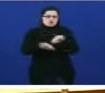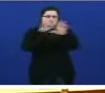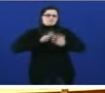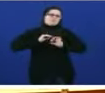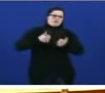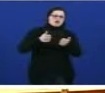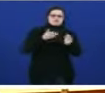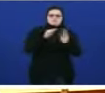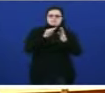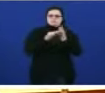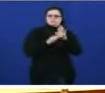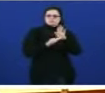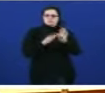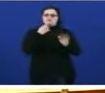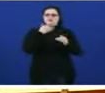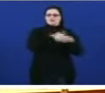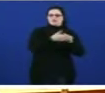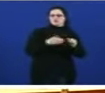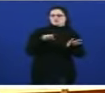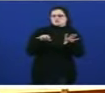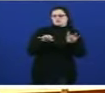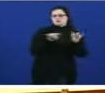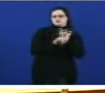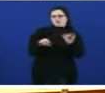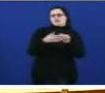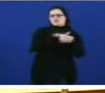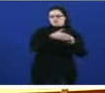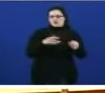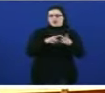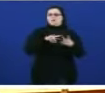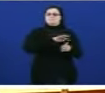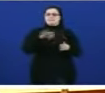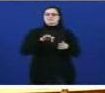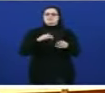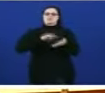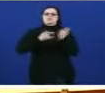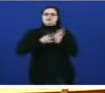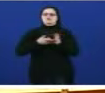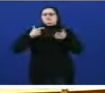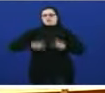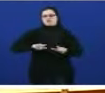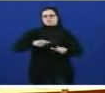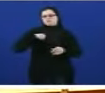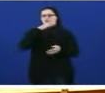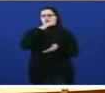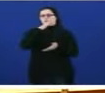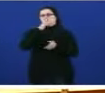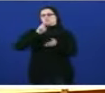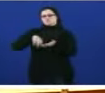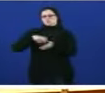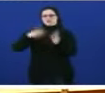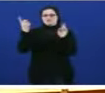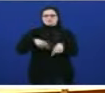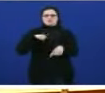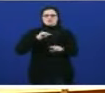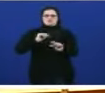seguir polo plano de ordenación do litoral e seguir despois cos planos sectoriais entre eles o da acuicultura. Mas vostedes comezan a